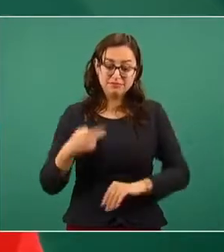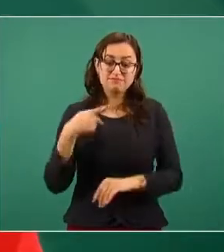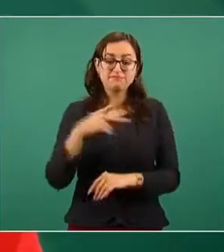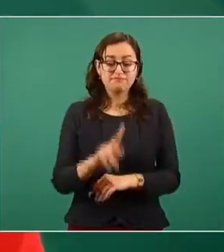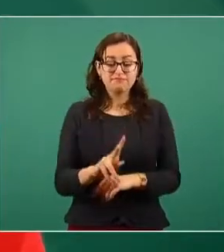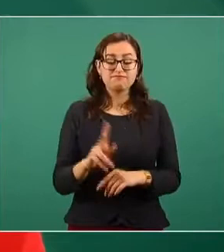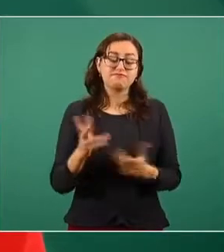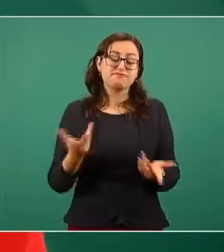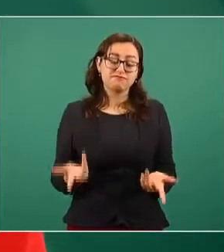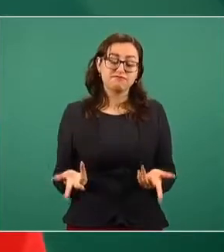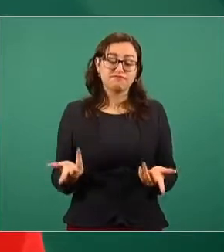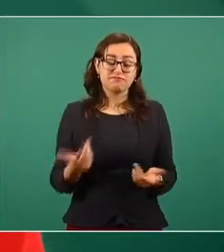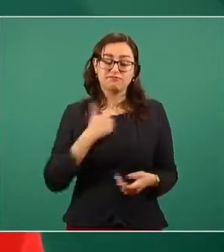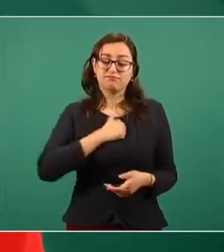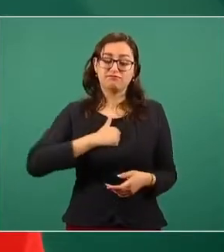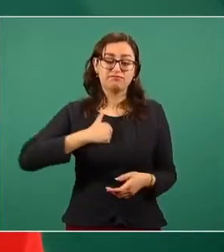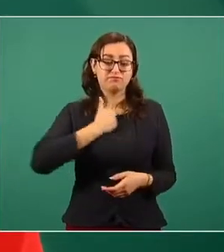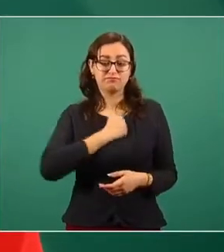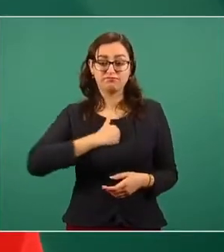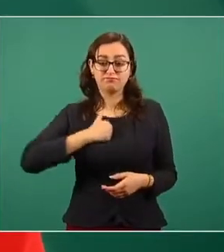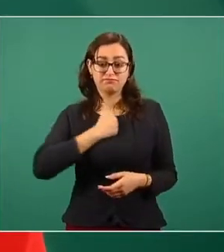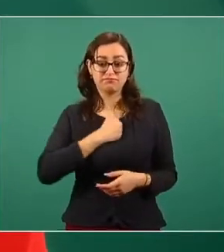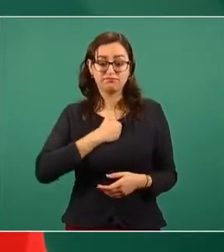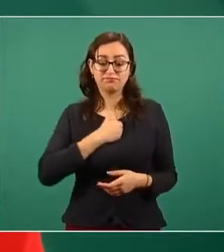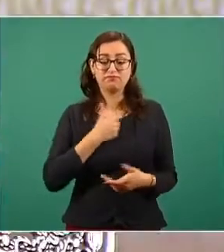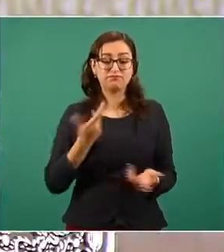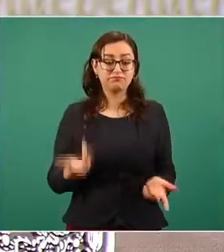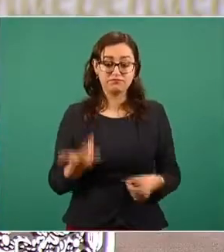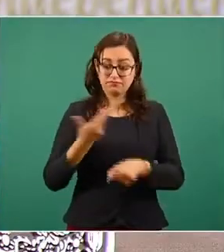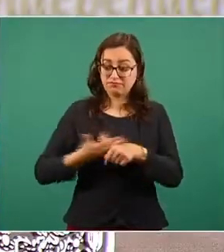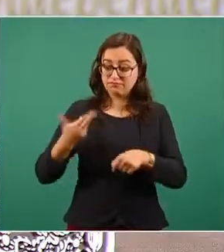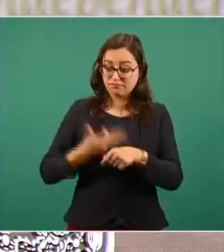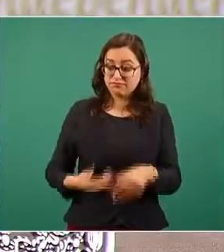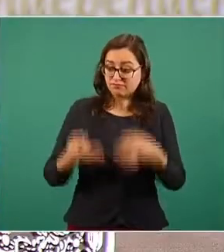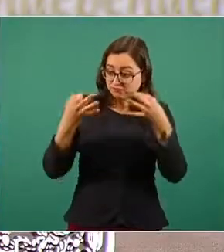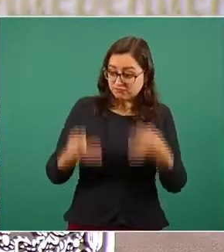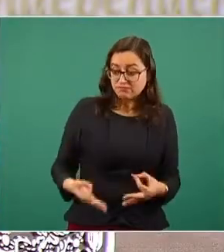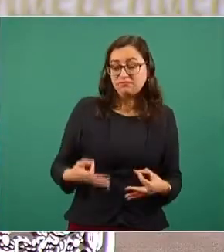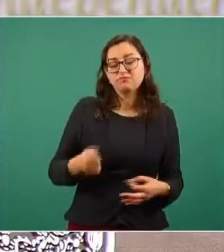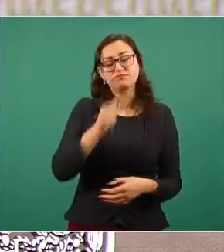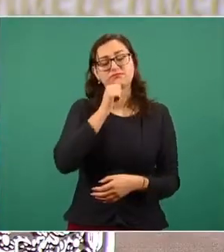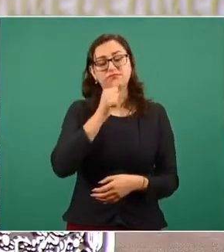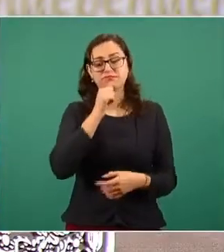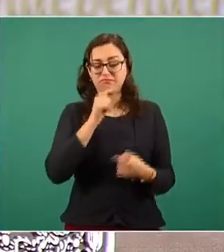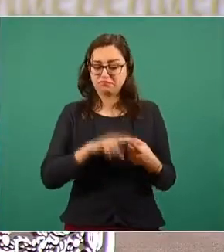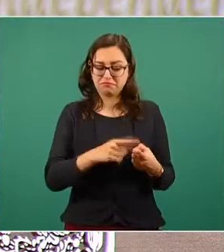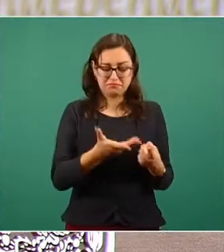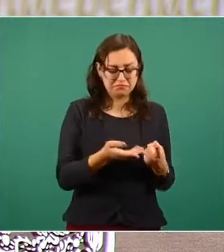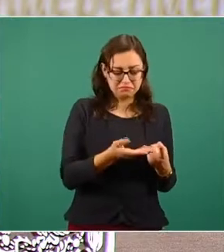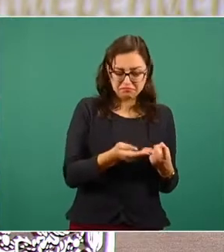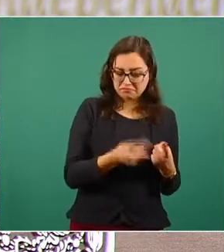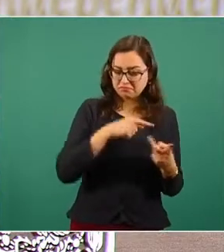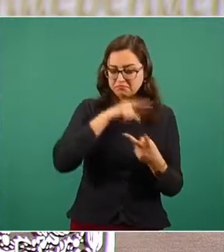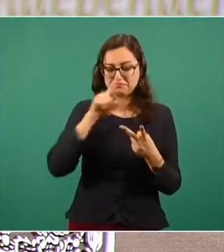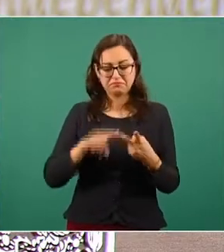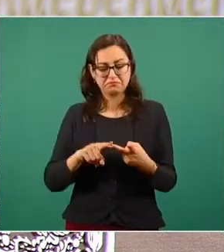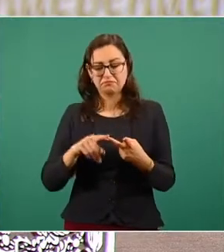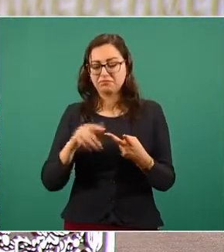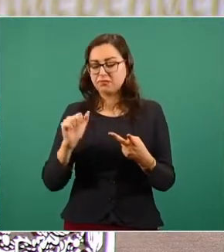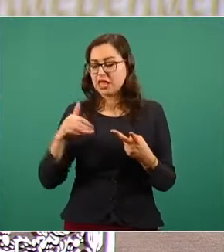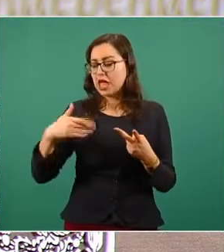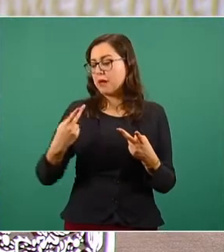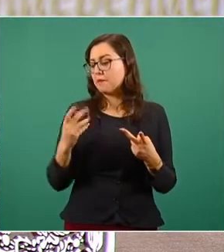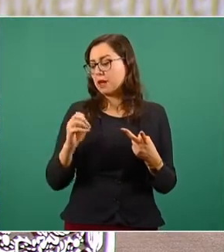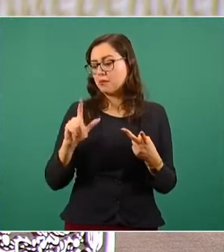todavía no, lamentablemente, no tenemos una regulación ni en materia de cannabis ni tampoco en la materia de